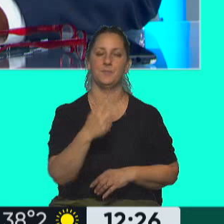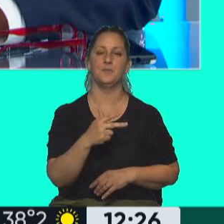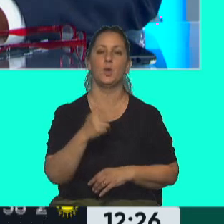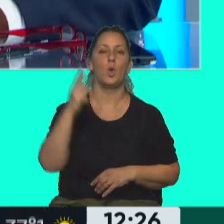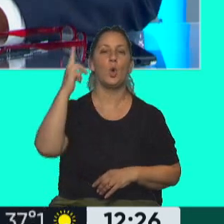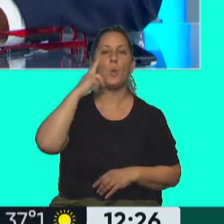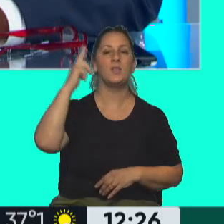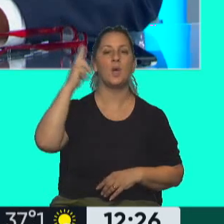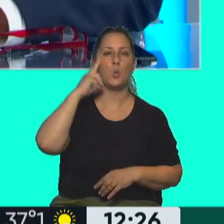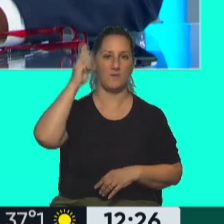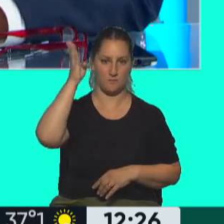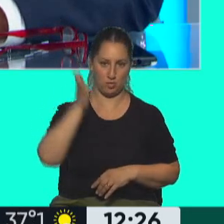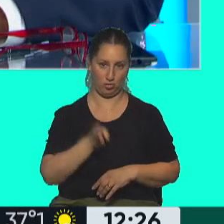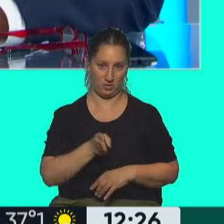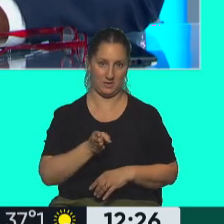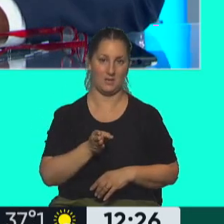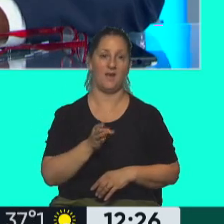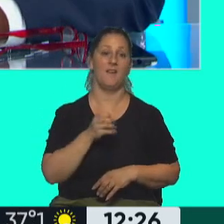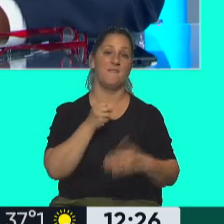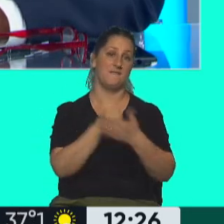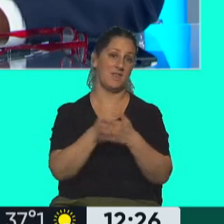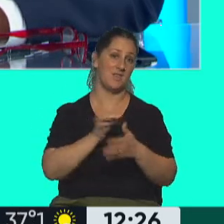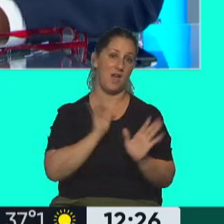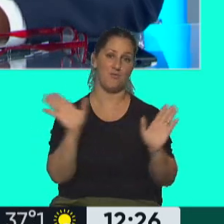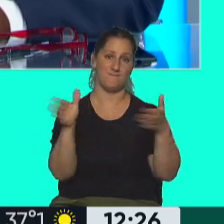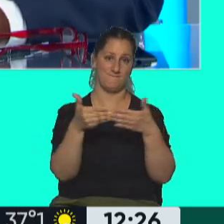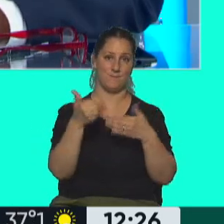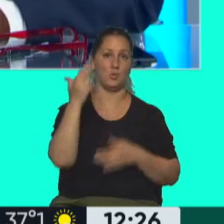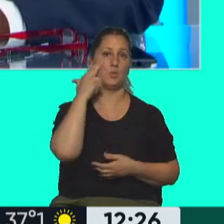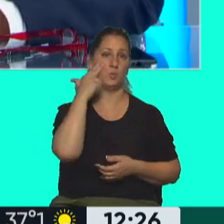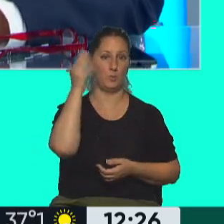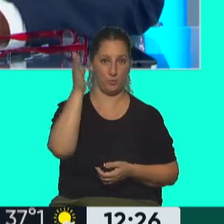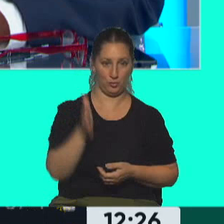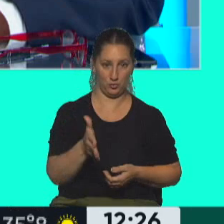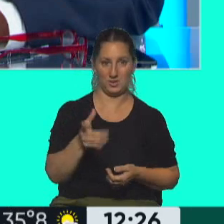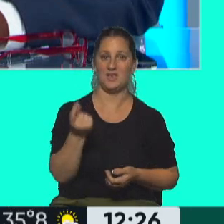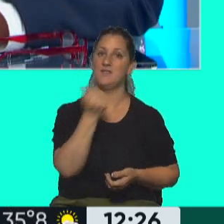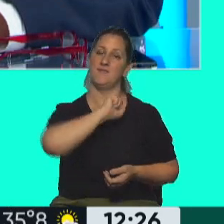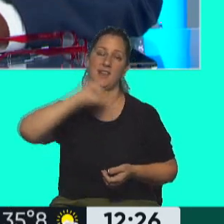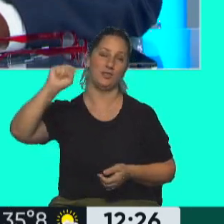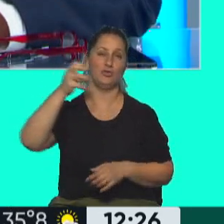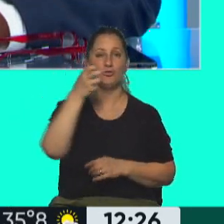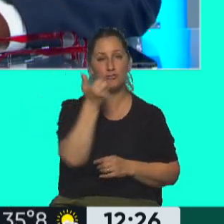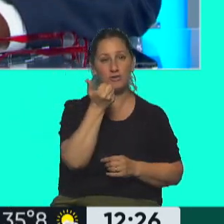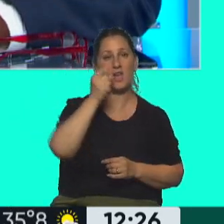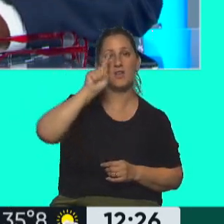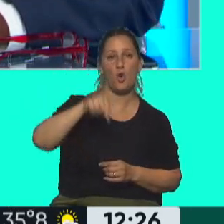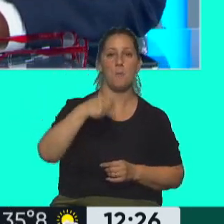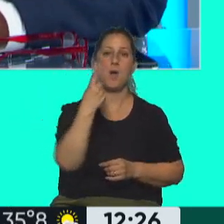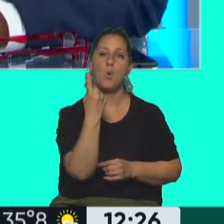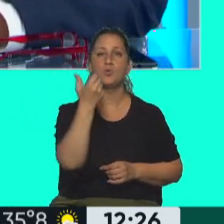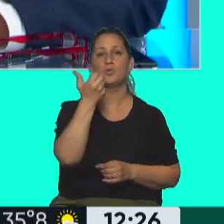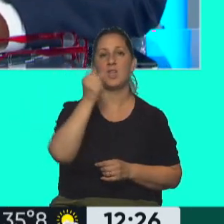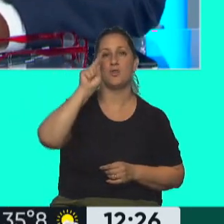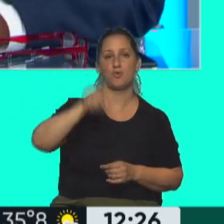99%, cerraría el año con el 99% estimando inflaciones del 6, 6,1, 6,2